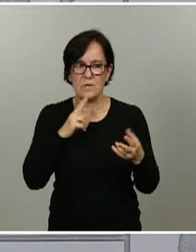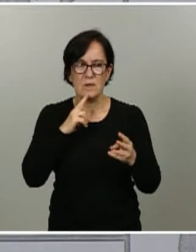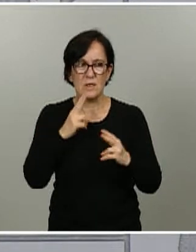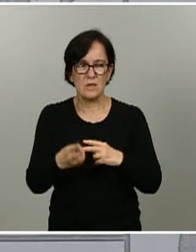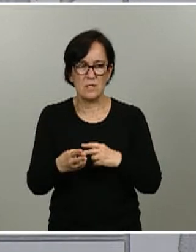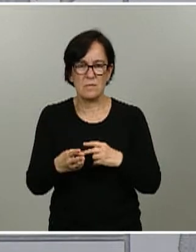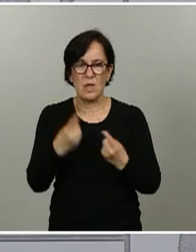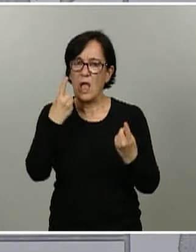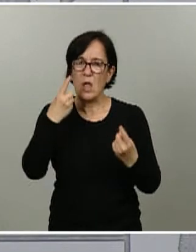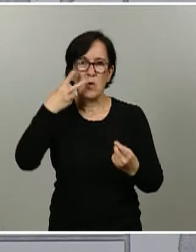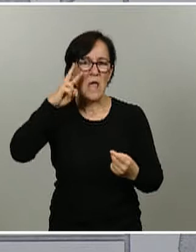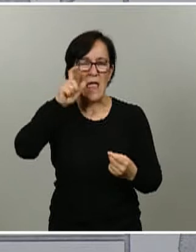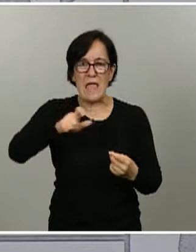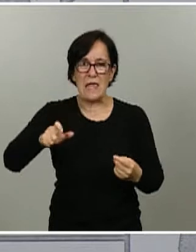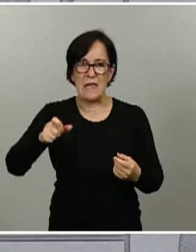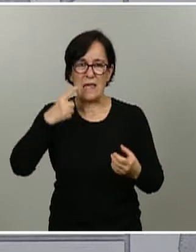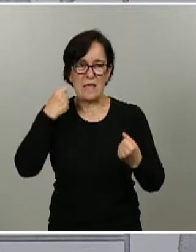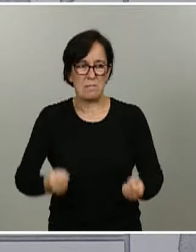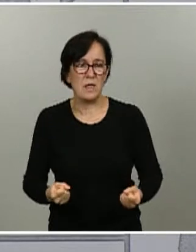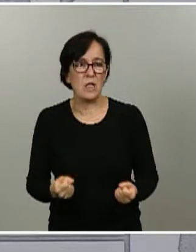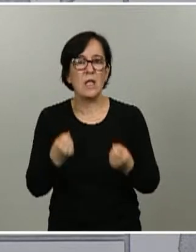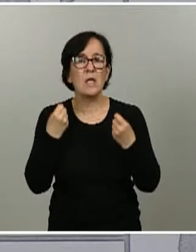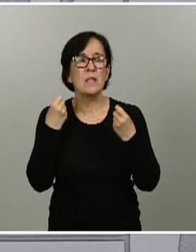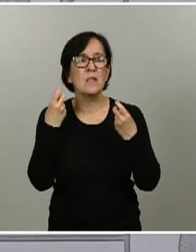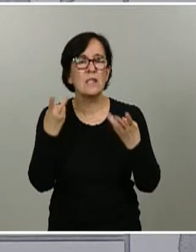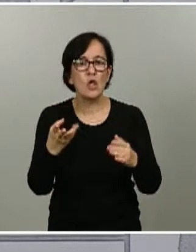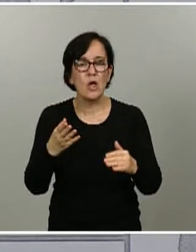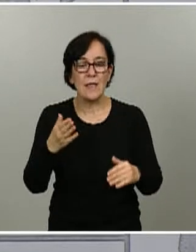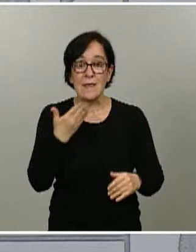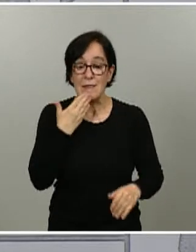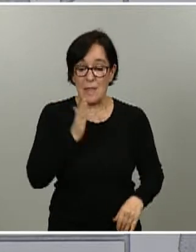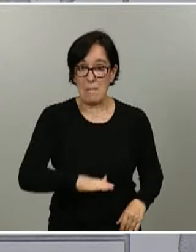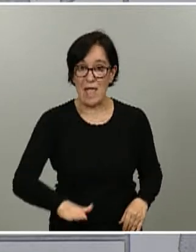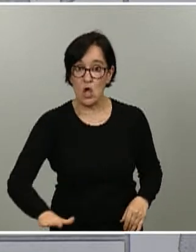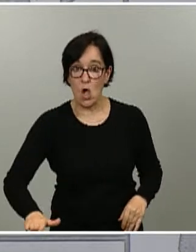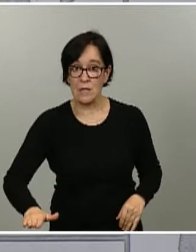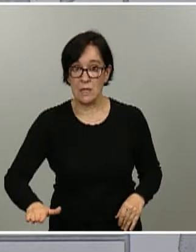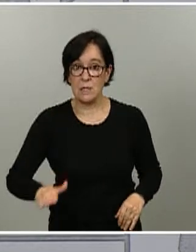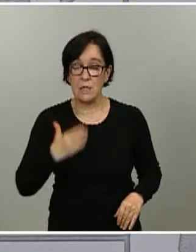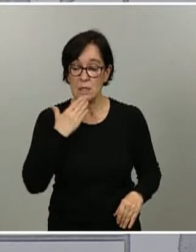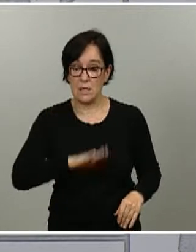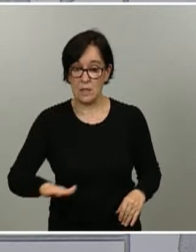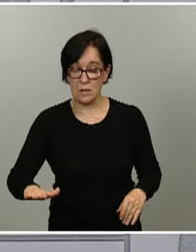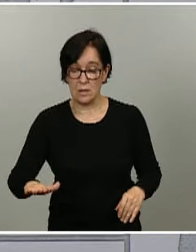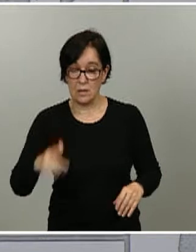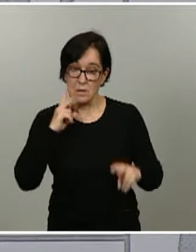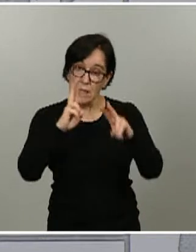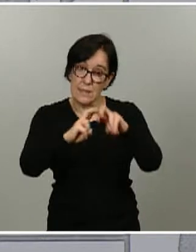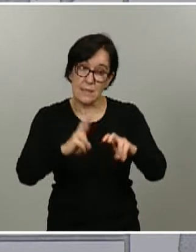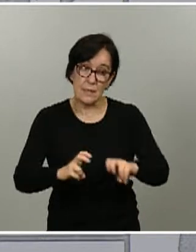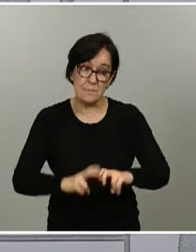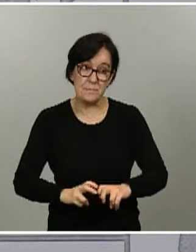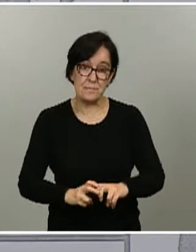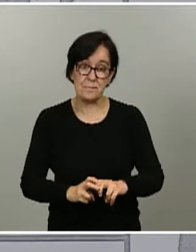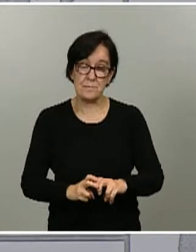experto, pero el número de menores que se ha analizado en este